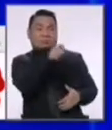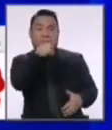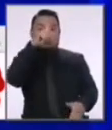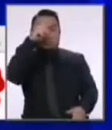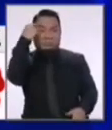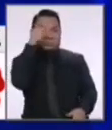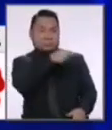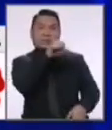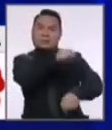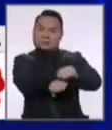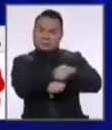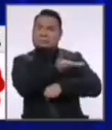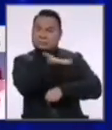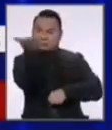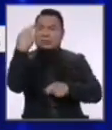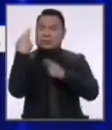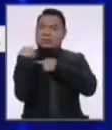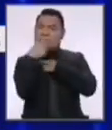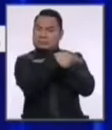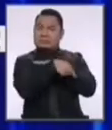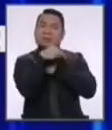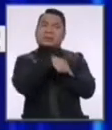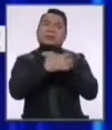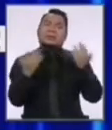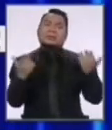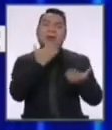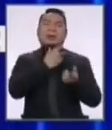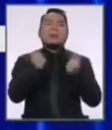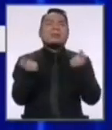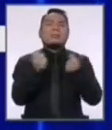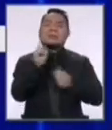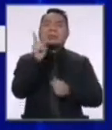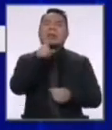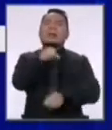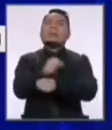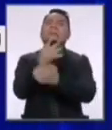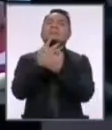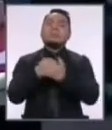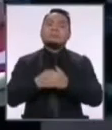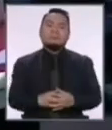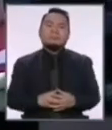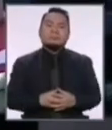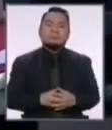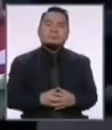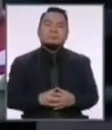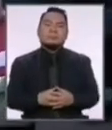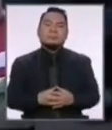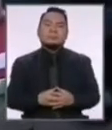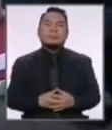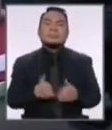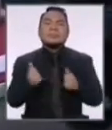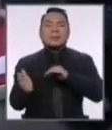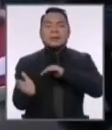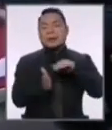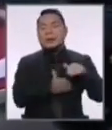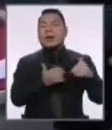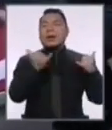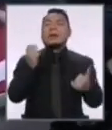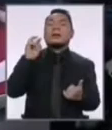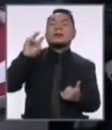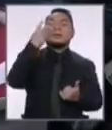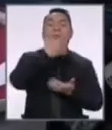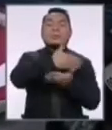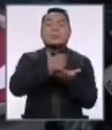que debieran estar encarcelados por sus responsabilidades no les espera Palacio de Godián, no les espera el INTE. Tiempo cumplido. Ahora pasamos a la segunda